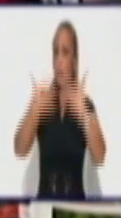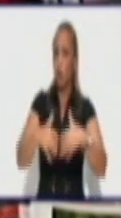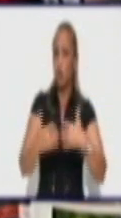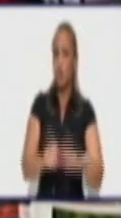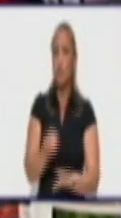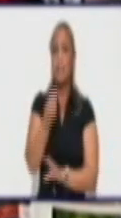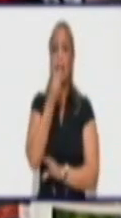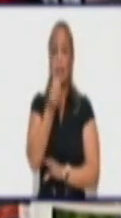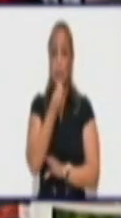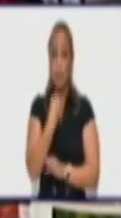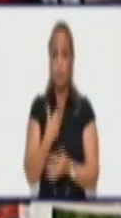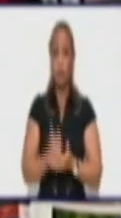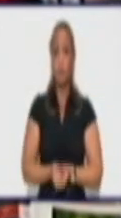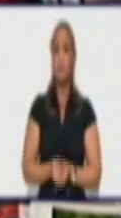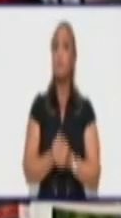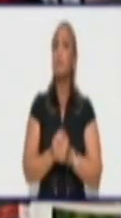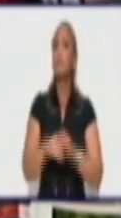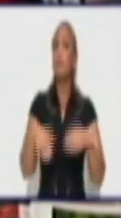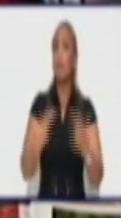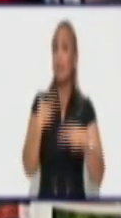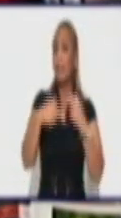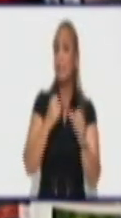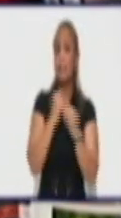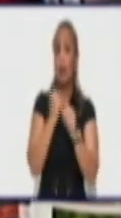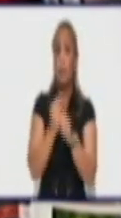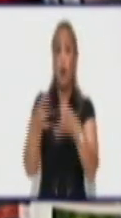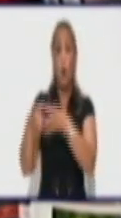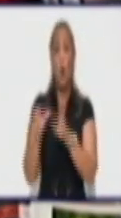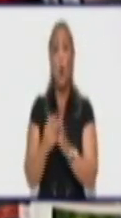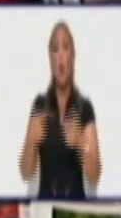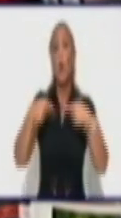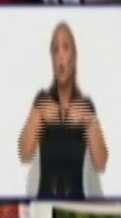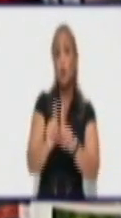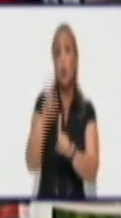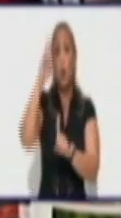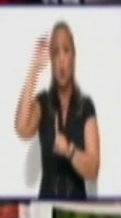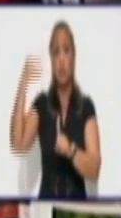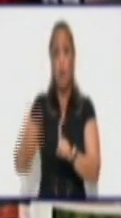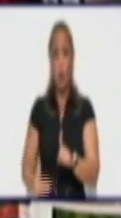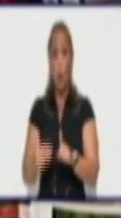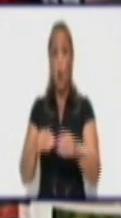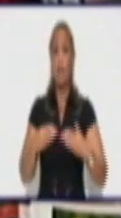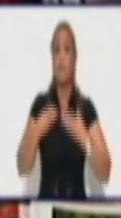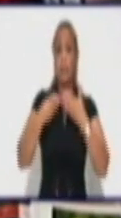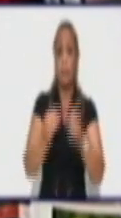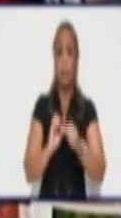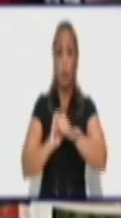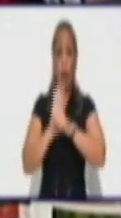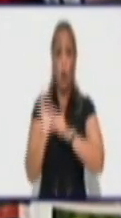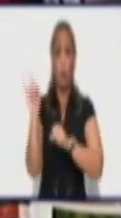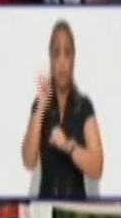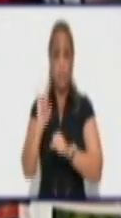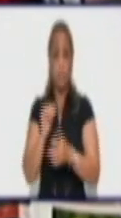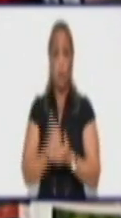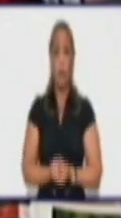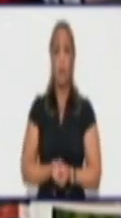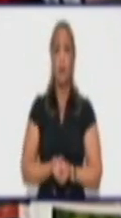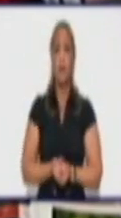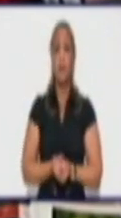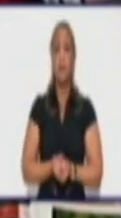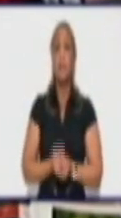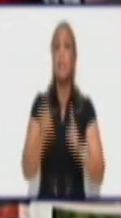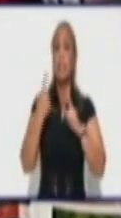alimentos, nos encontramos en el trabajo conjunto con salud pública en el enfrentamiento a la COVID-19 y